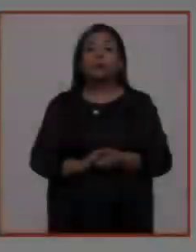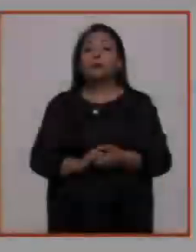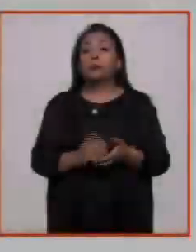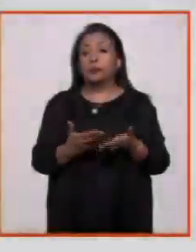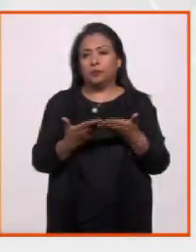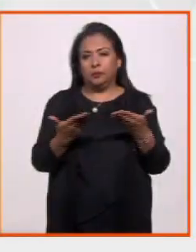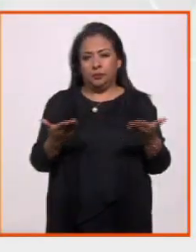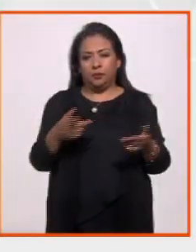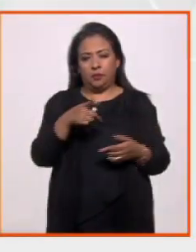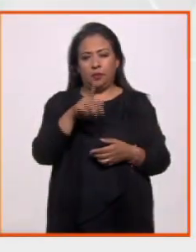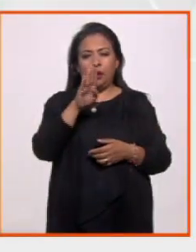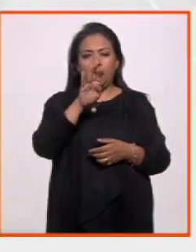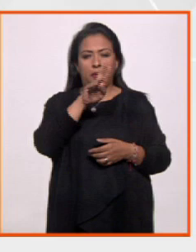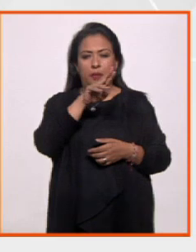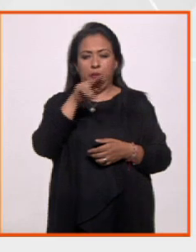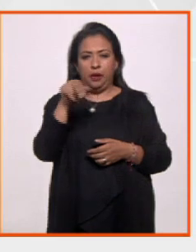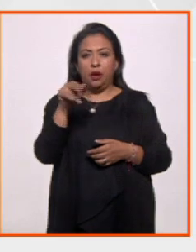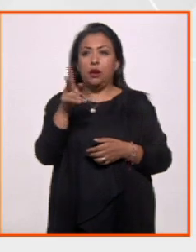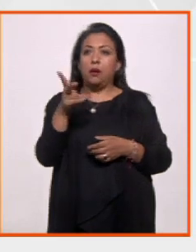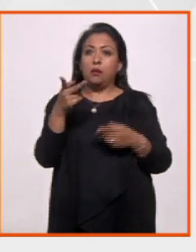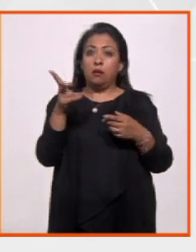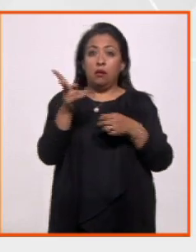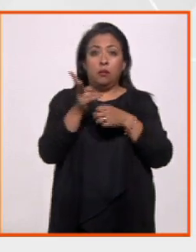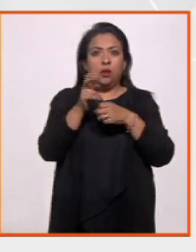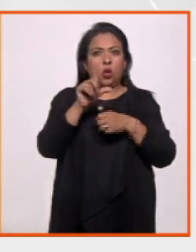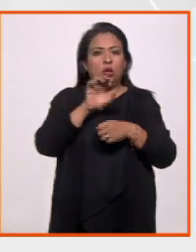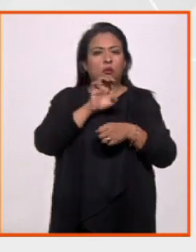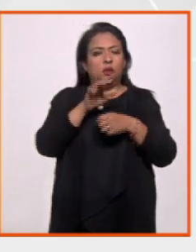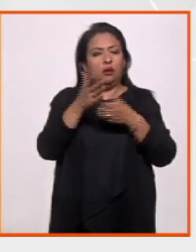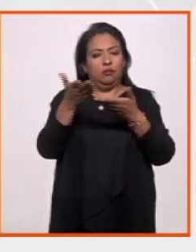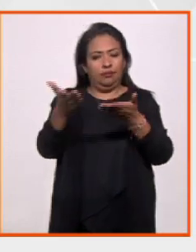Vamos con Juan Arturo Brennan e invitadaso de hoy.